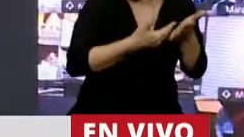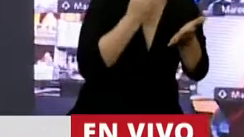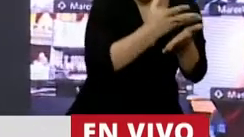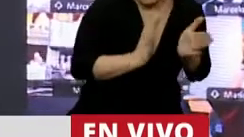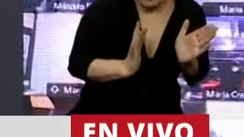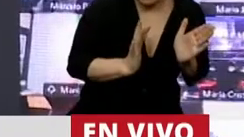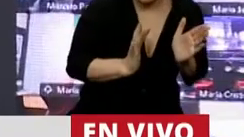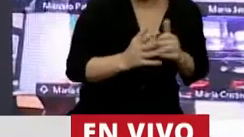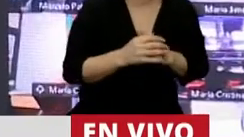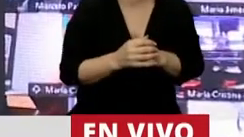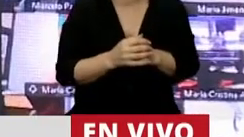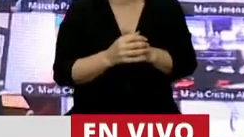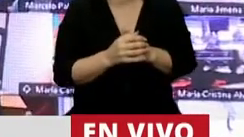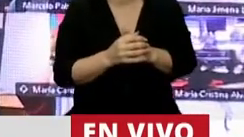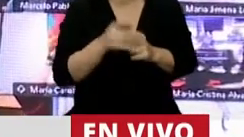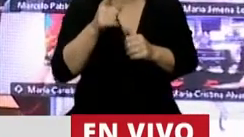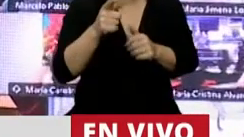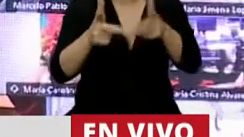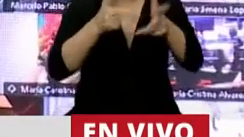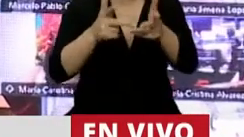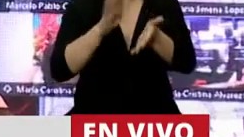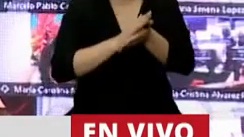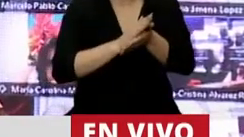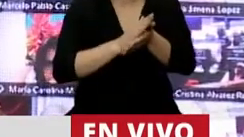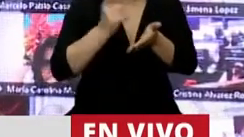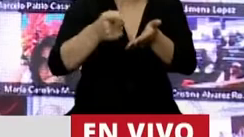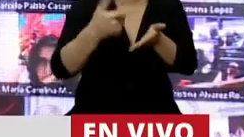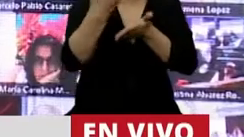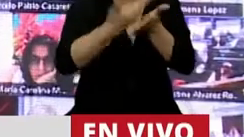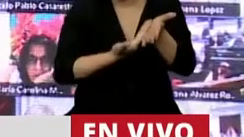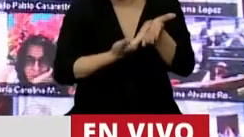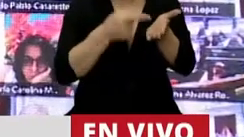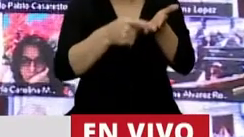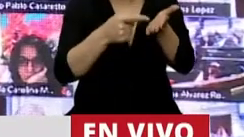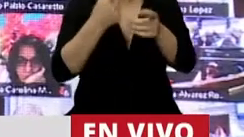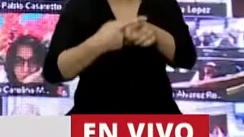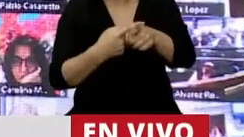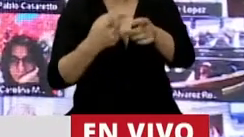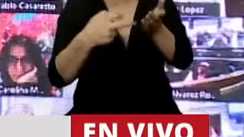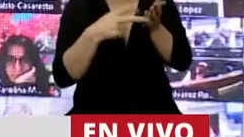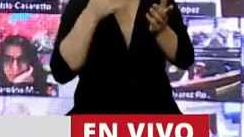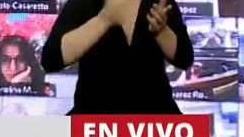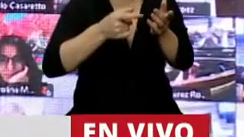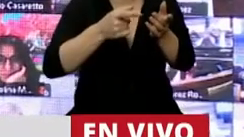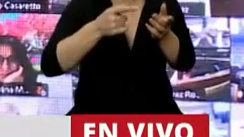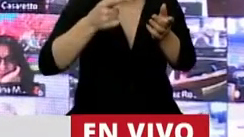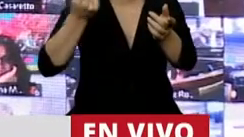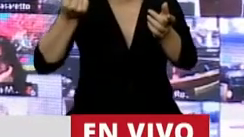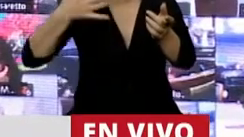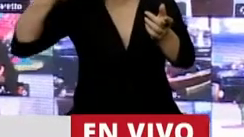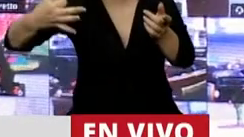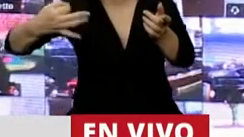y que hablamos de evaluación fiscal, de valor fiscal, que sabemos que es muy inferior al valor real.